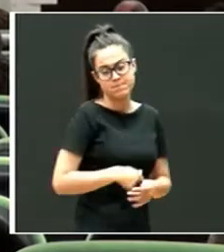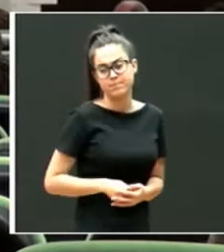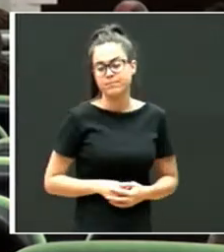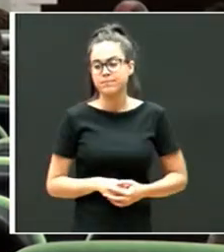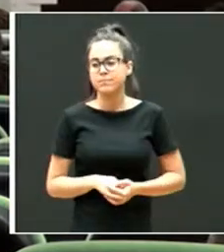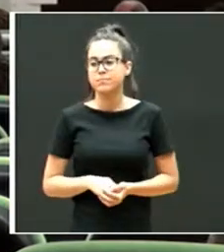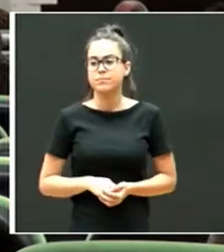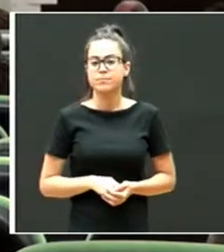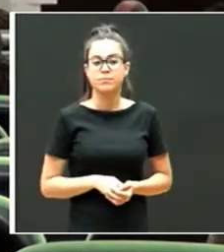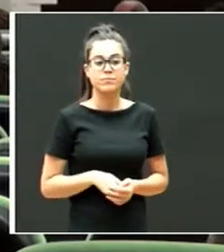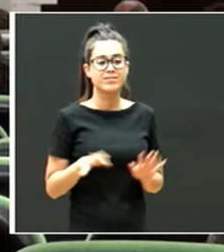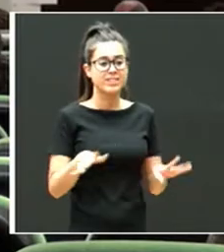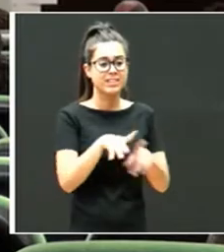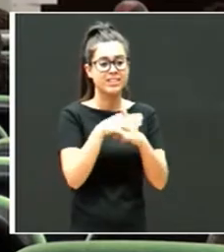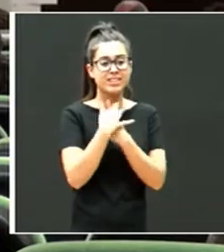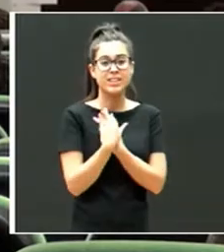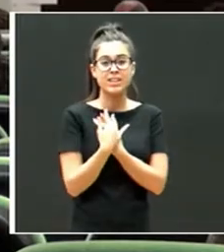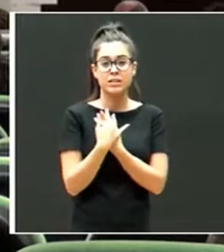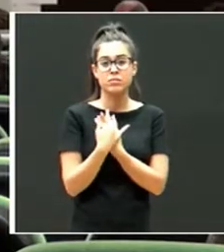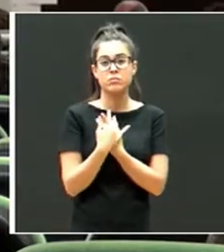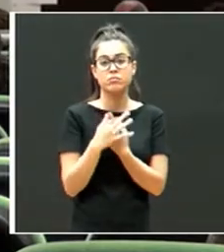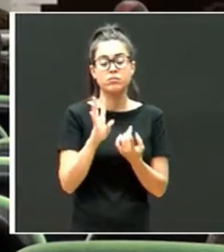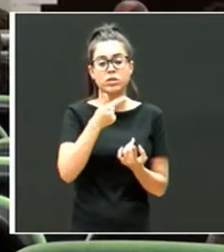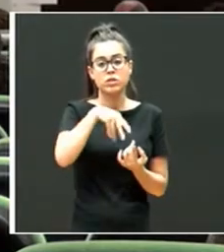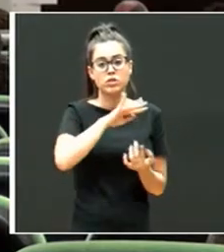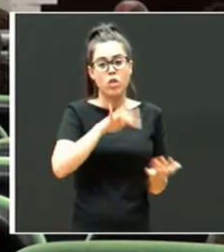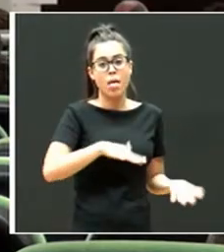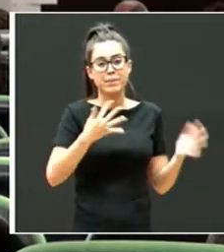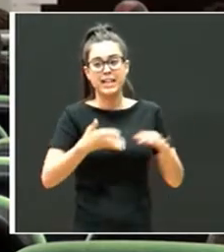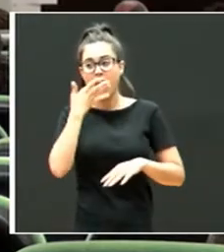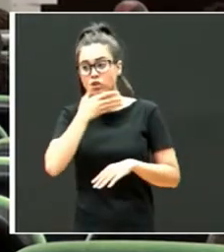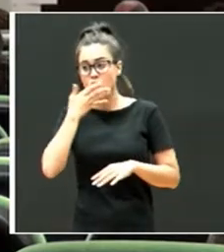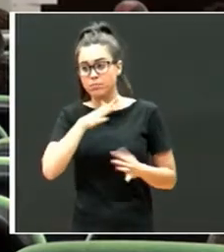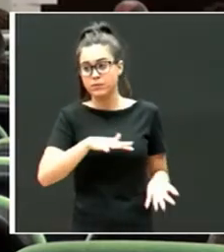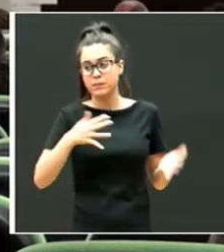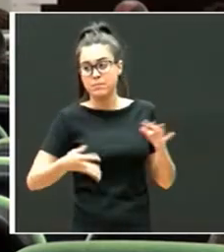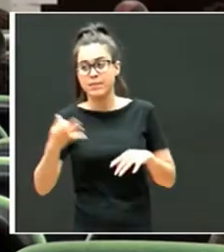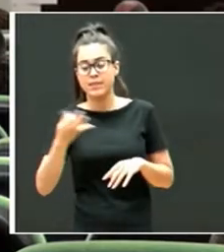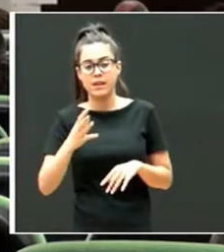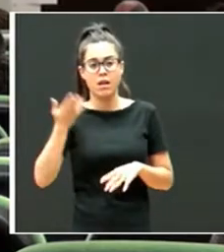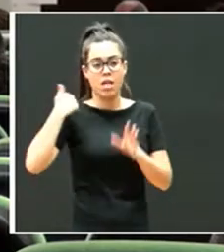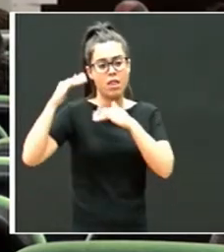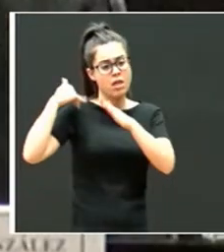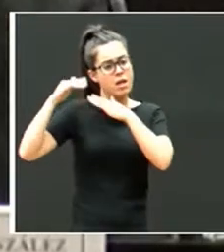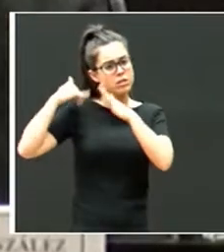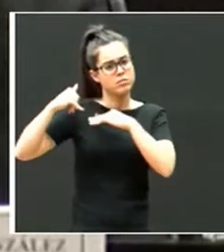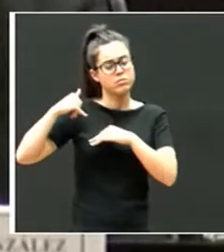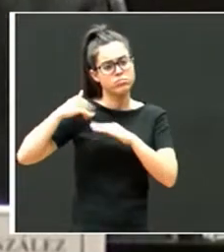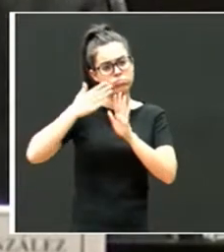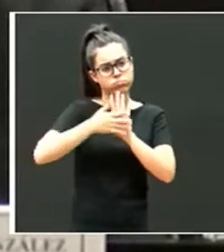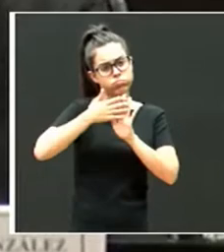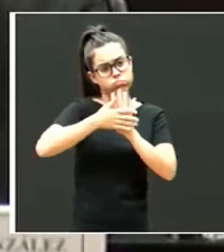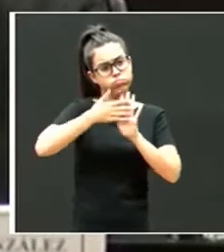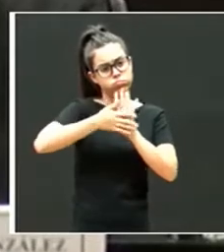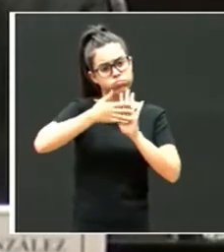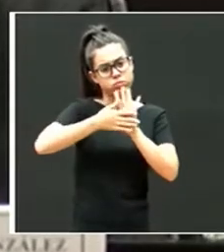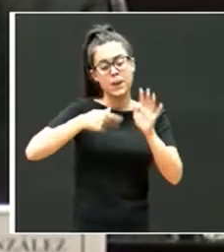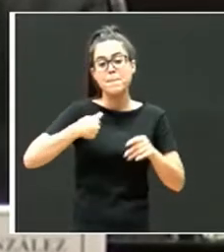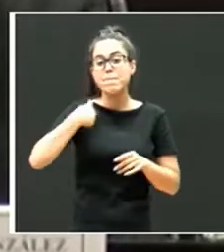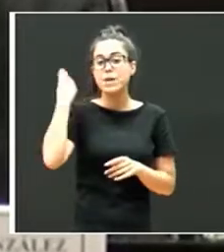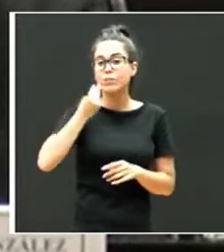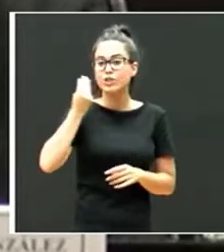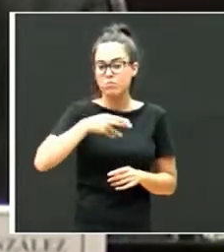Y esta situación es una situación que también hay que aplicarla a la escuela. Antes se hablaba y se ha repetido, y yo creo que ha sido muy interesante,